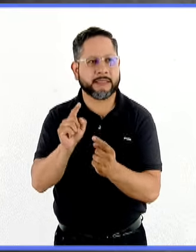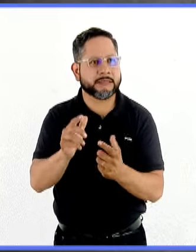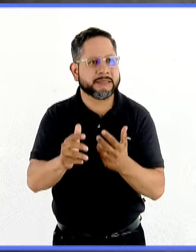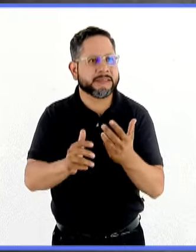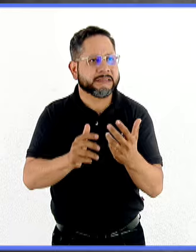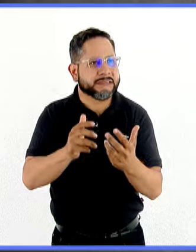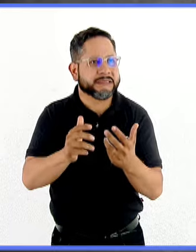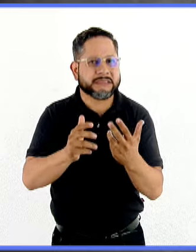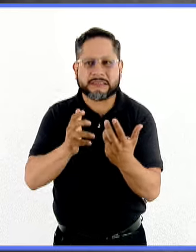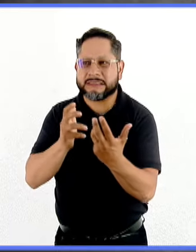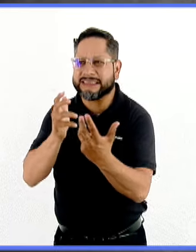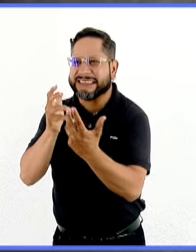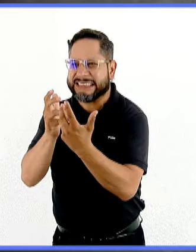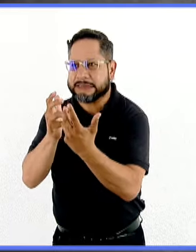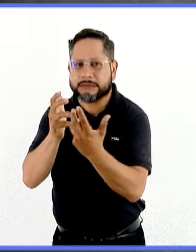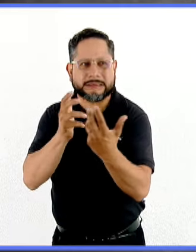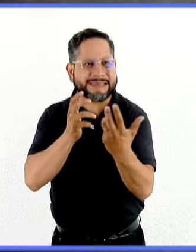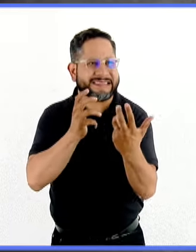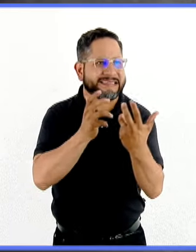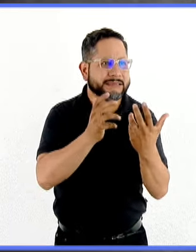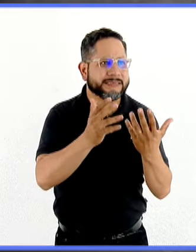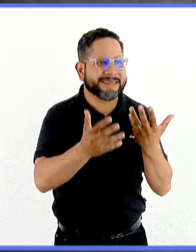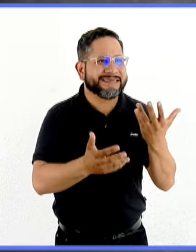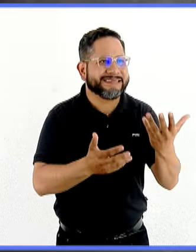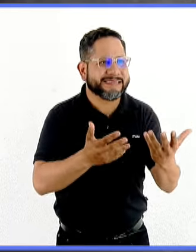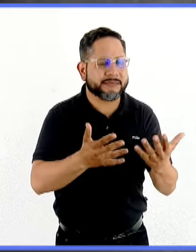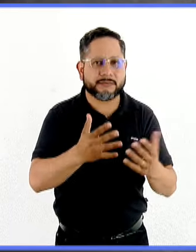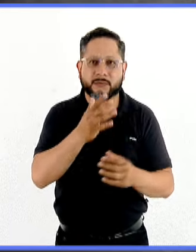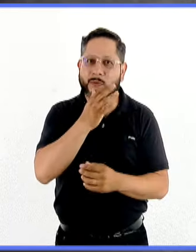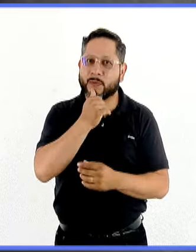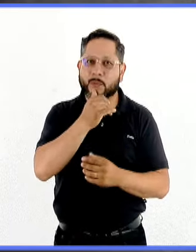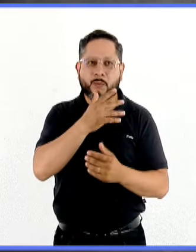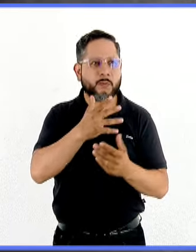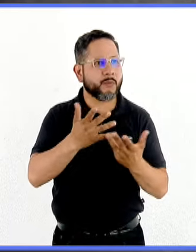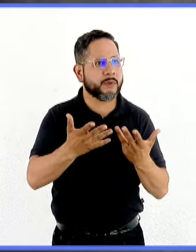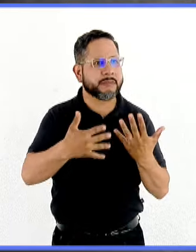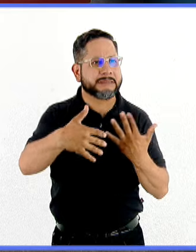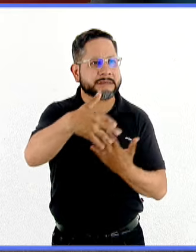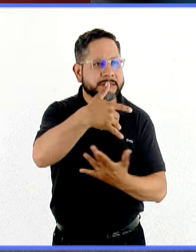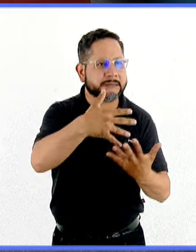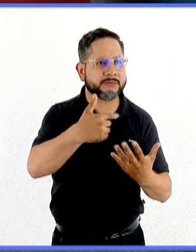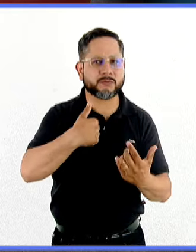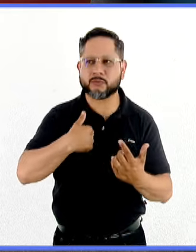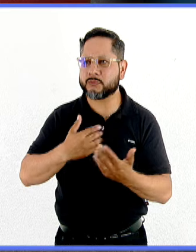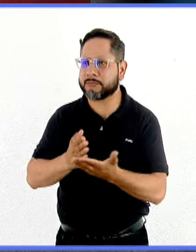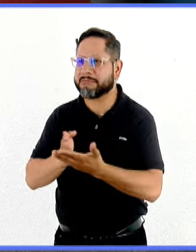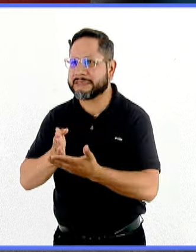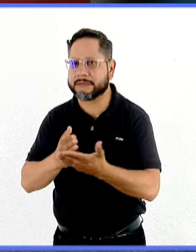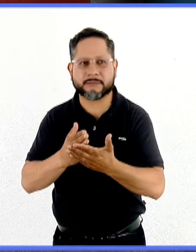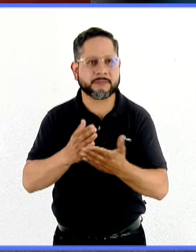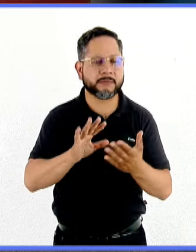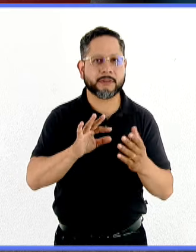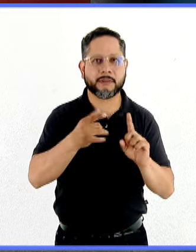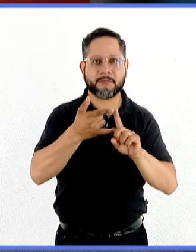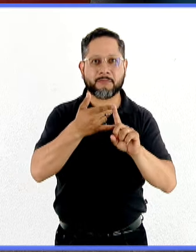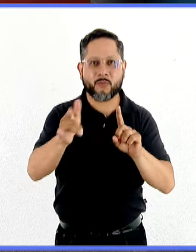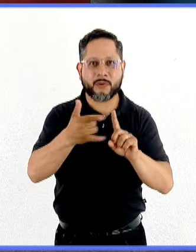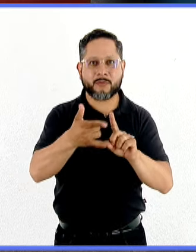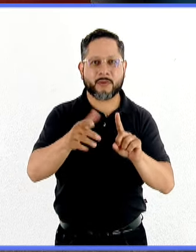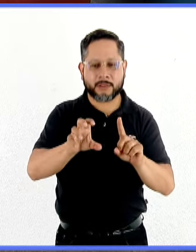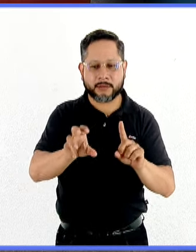dificultades para convivir con alguien que tiene estos rituales para poder hacer diferentes cosas, que tiene que abrir y cerrar la puerta cierto número de veces. Entonces,